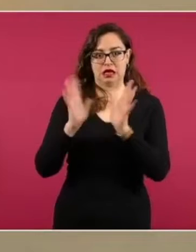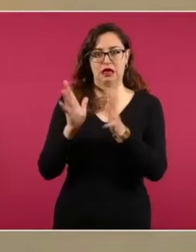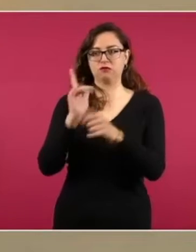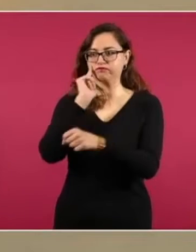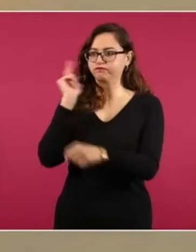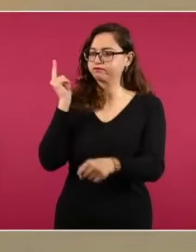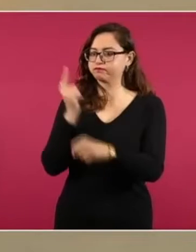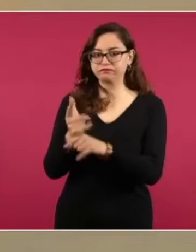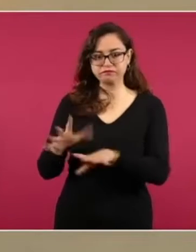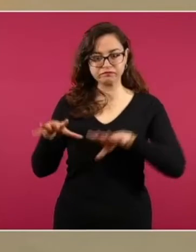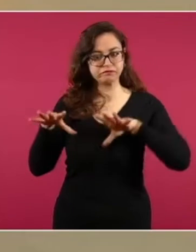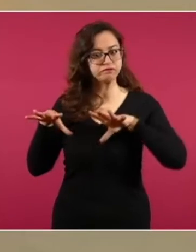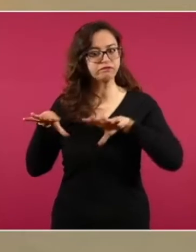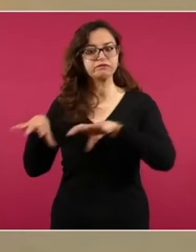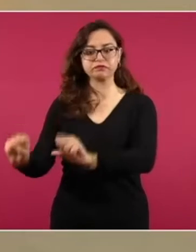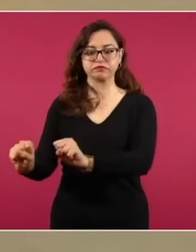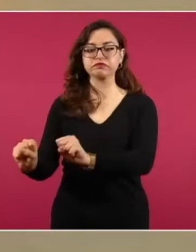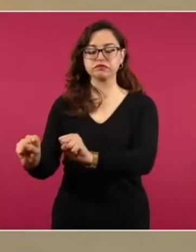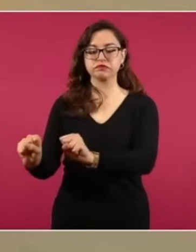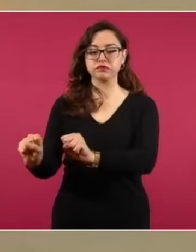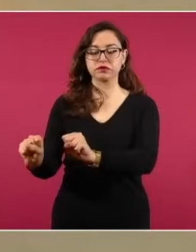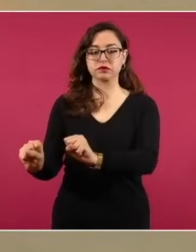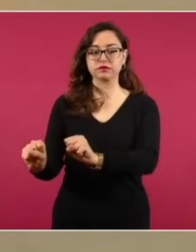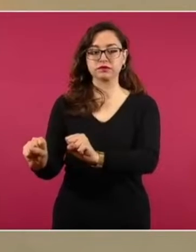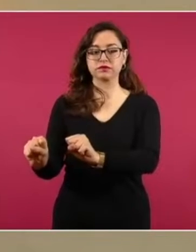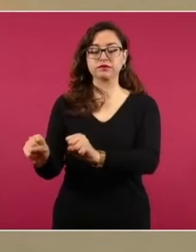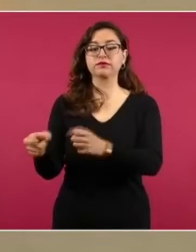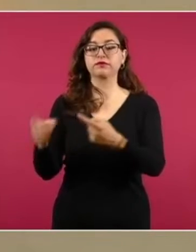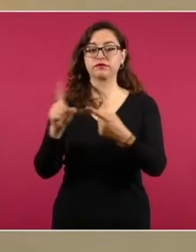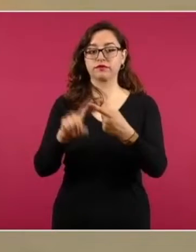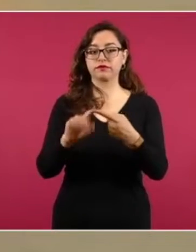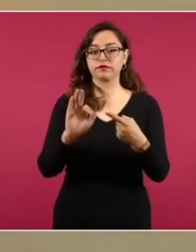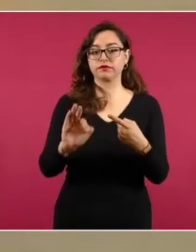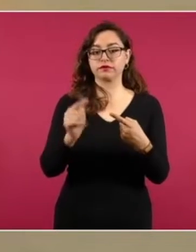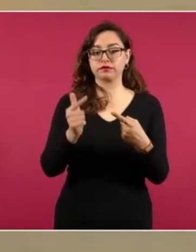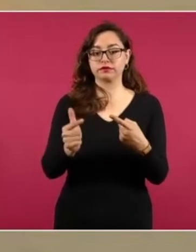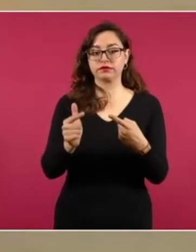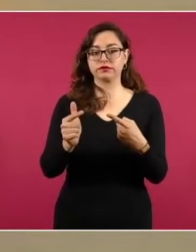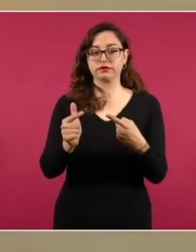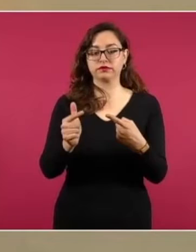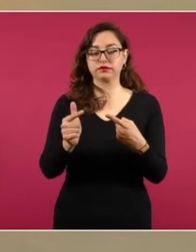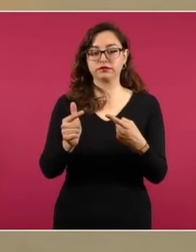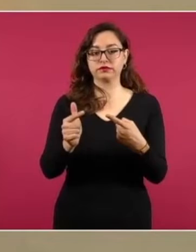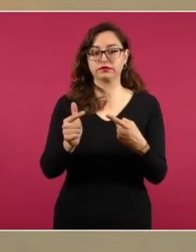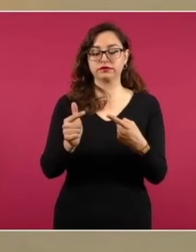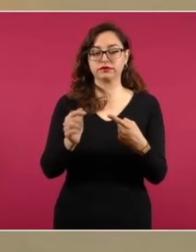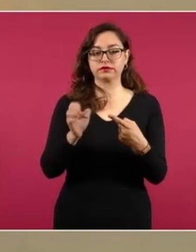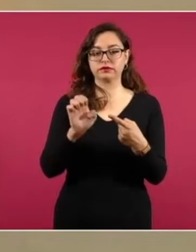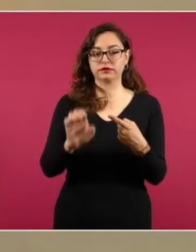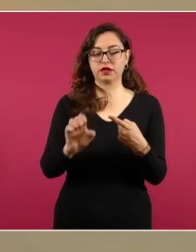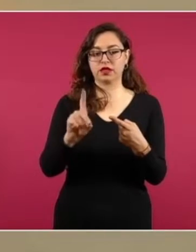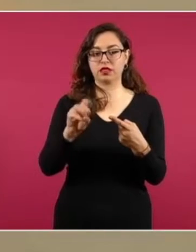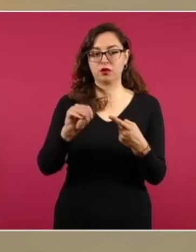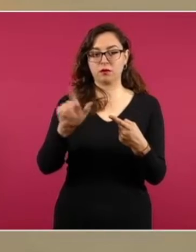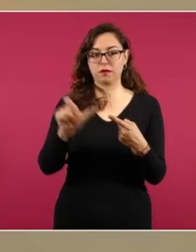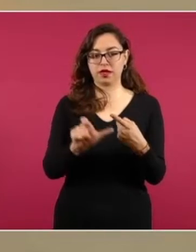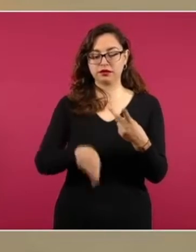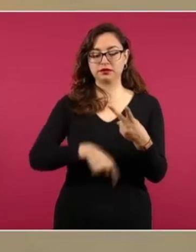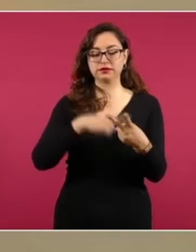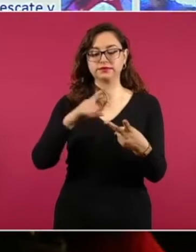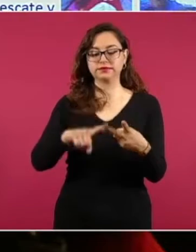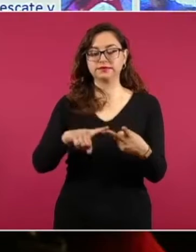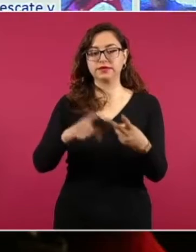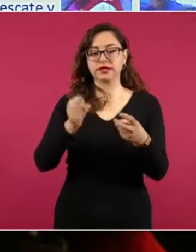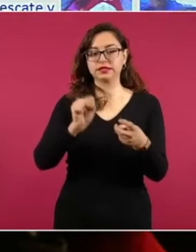una acción operativa implementada por la Fiscalía General de Justicia del Estado de México, la Secretaría de